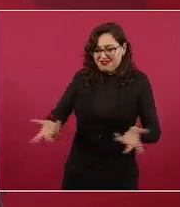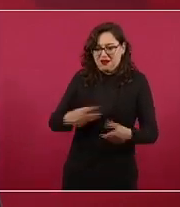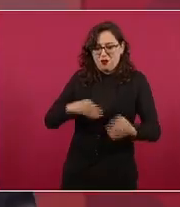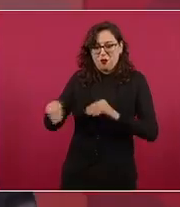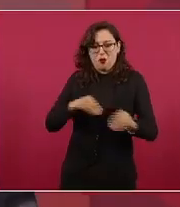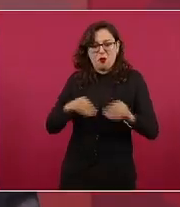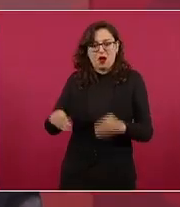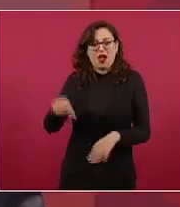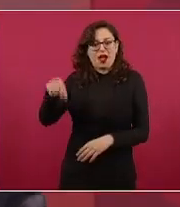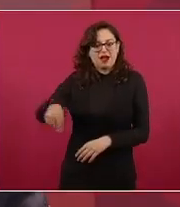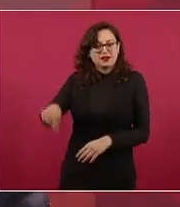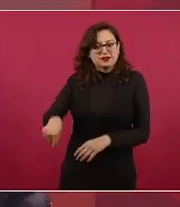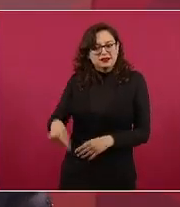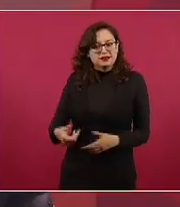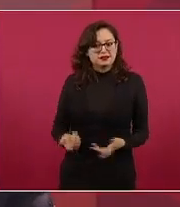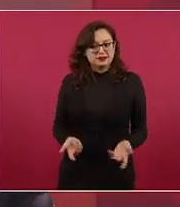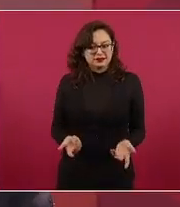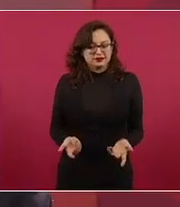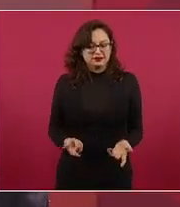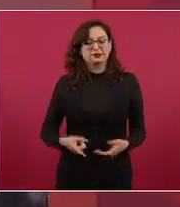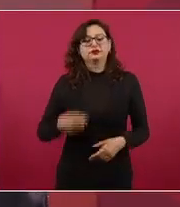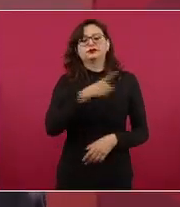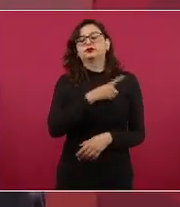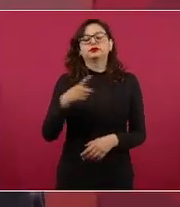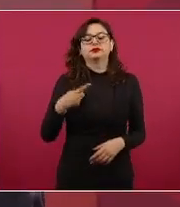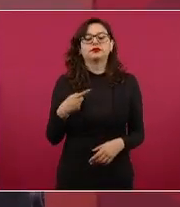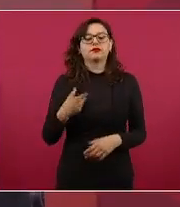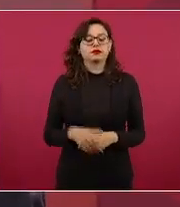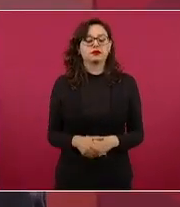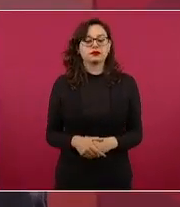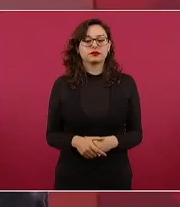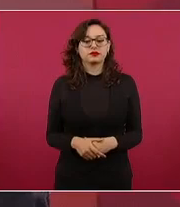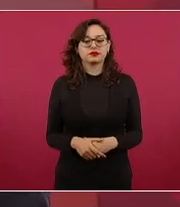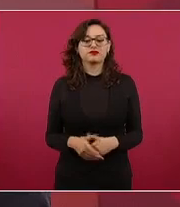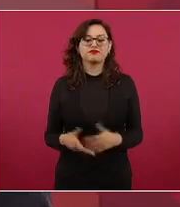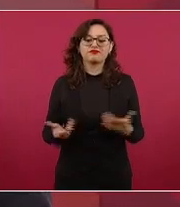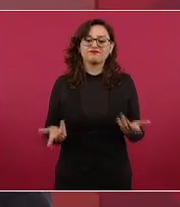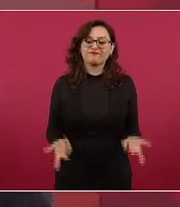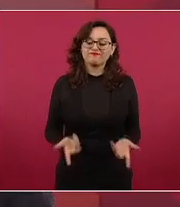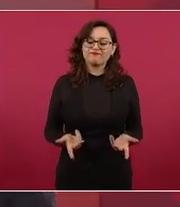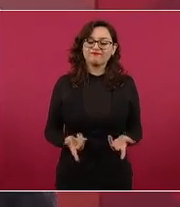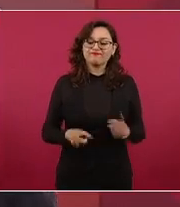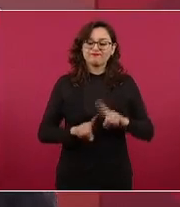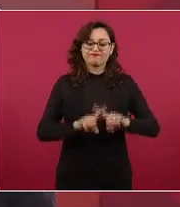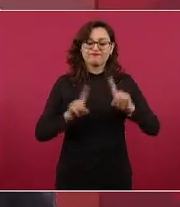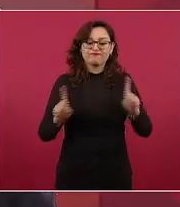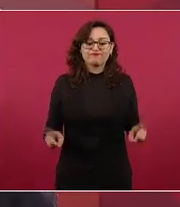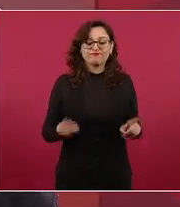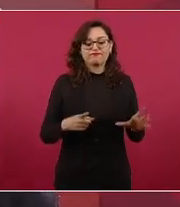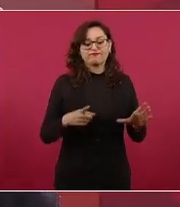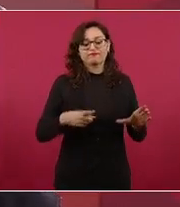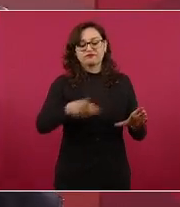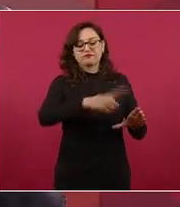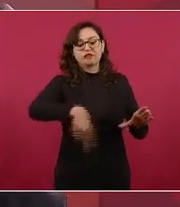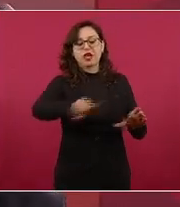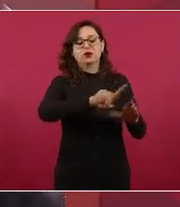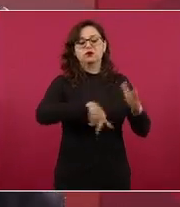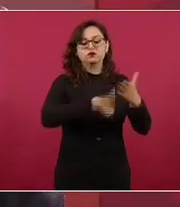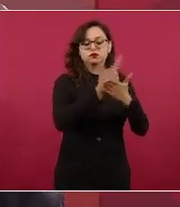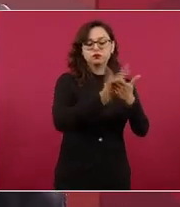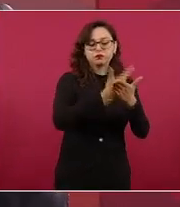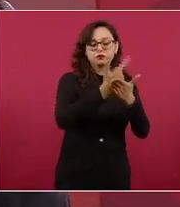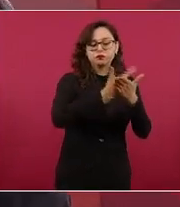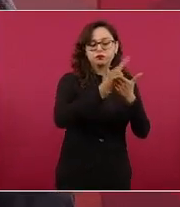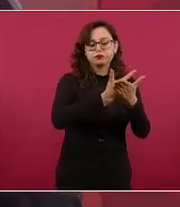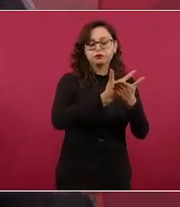que les enseñan en todas las universidades del mundo a los economistas y son las que han